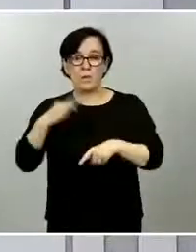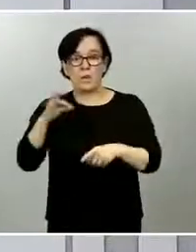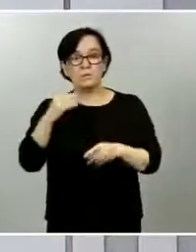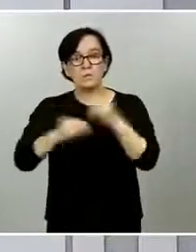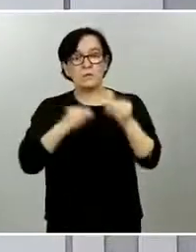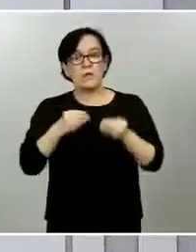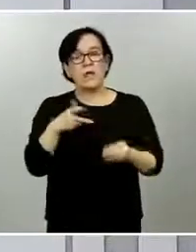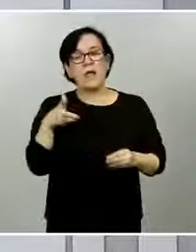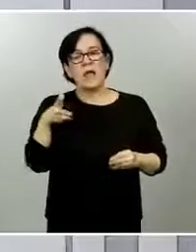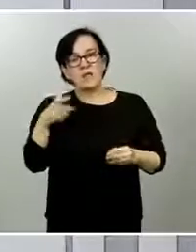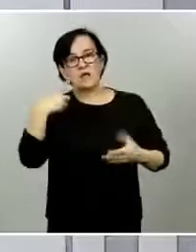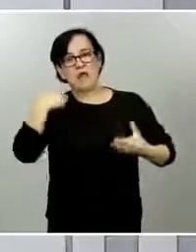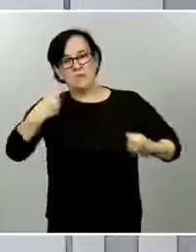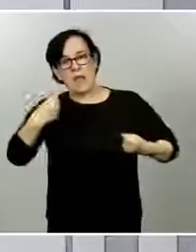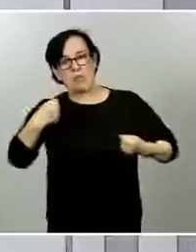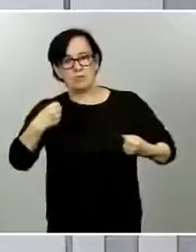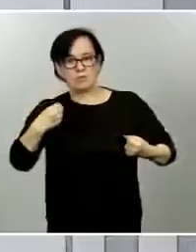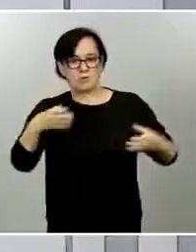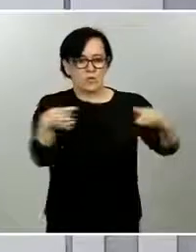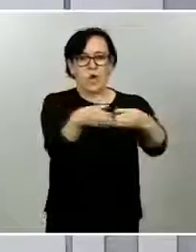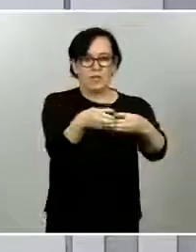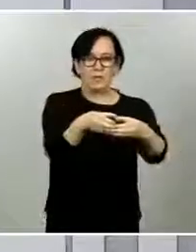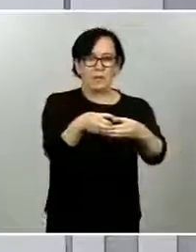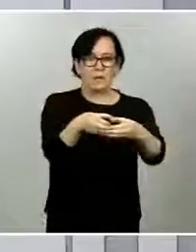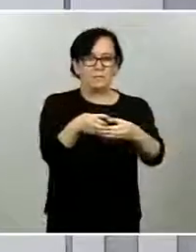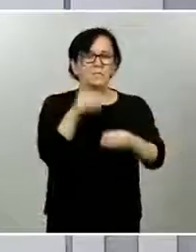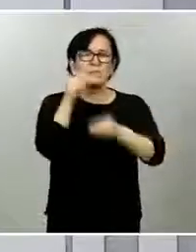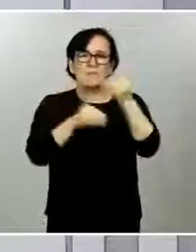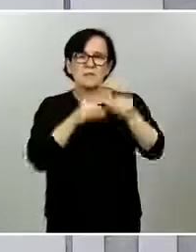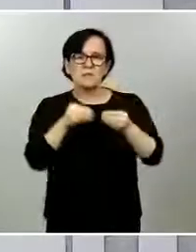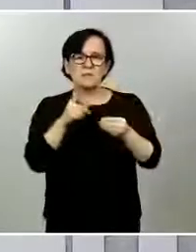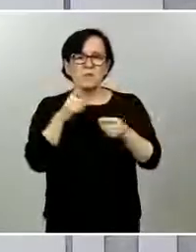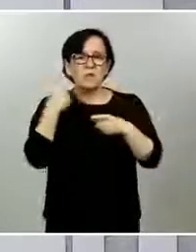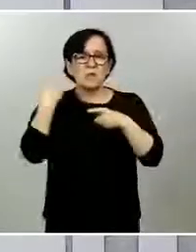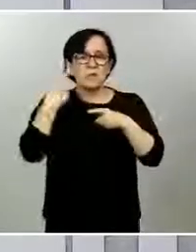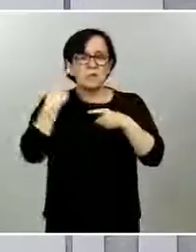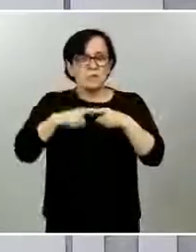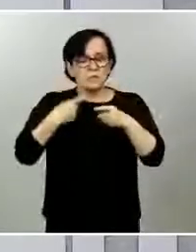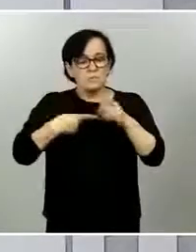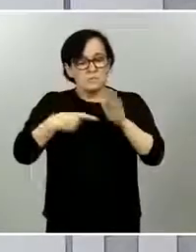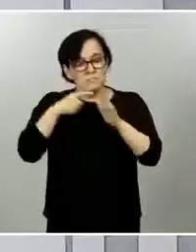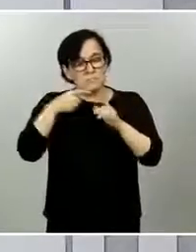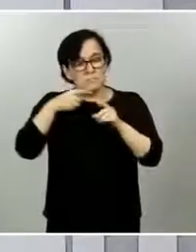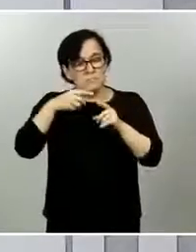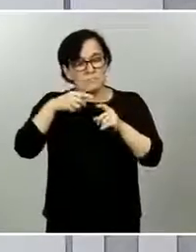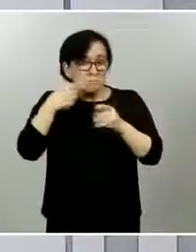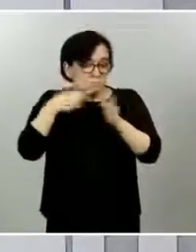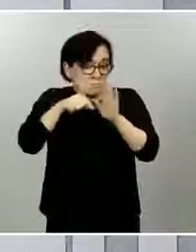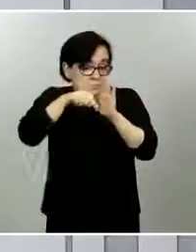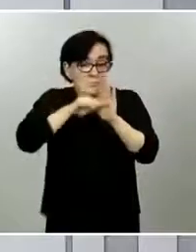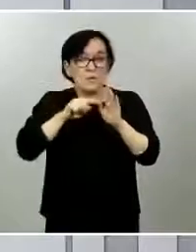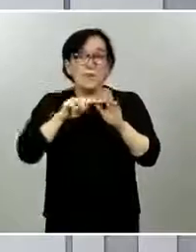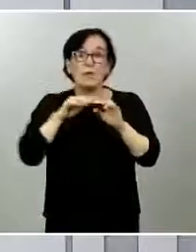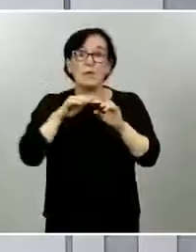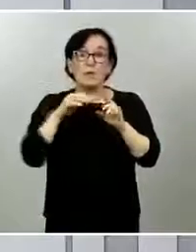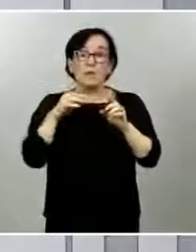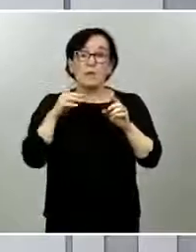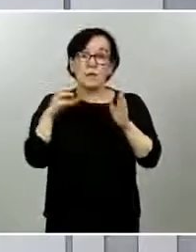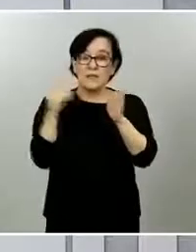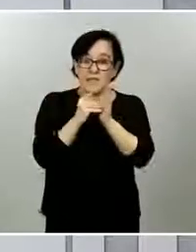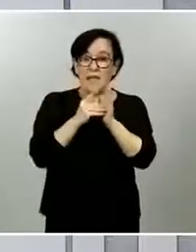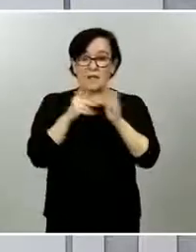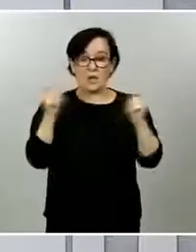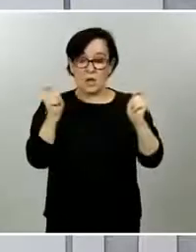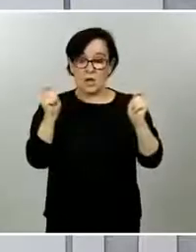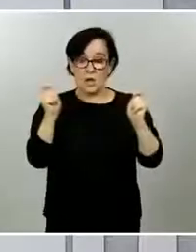restringir algunos de los derechos fundamentales de los ciudadanos en este caso el derecho a la movilidad que hay que contraponerlo al derecho de la